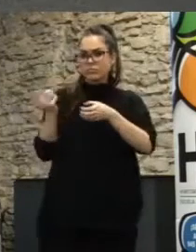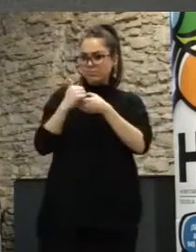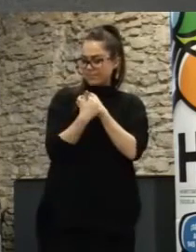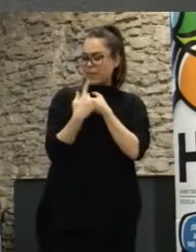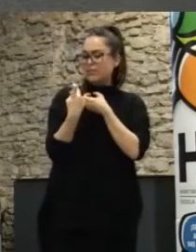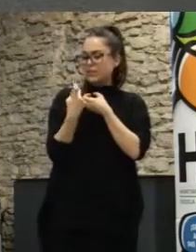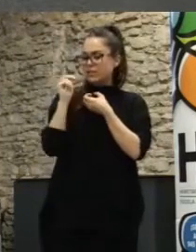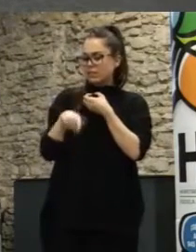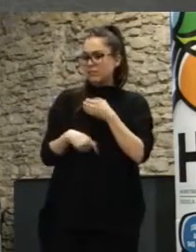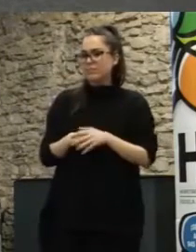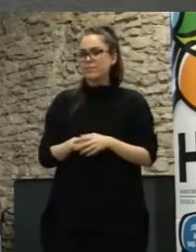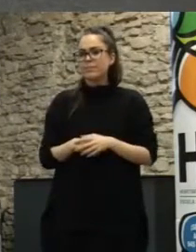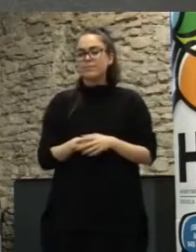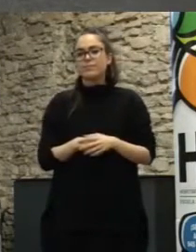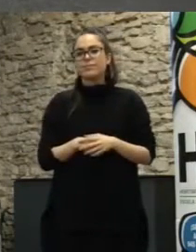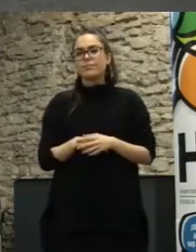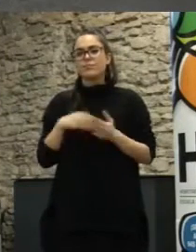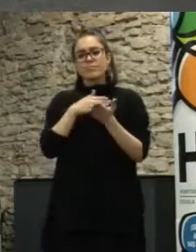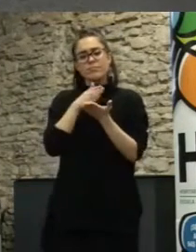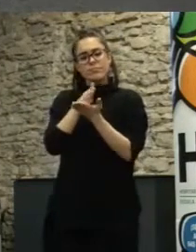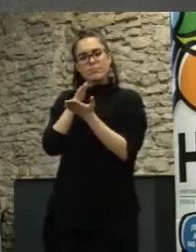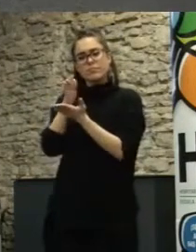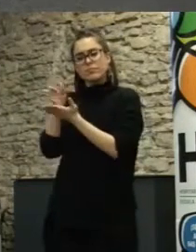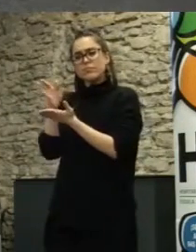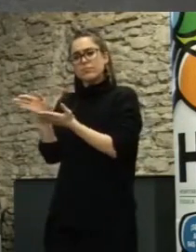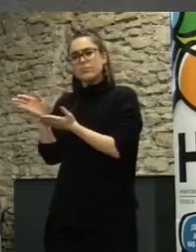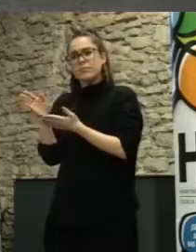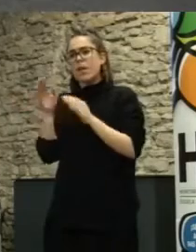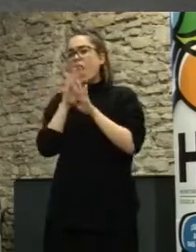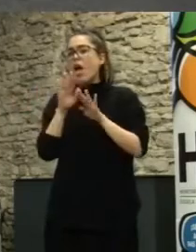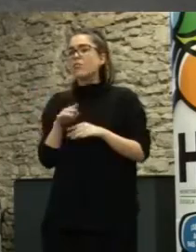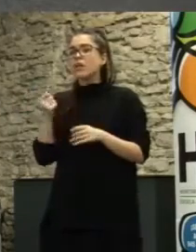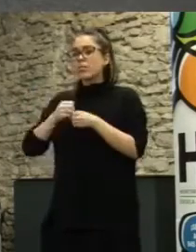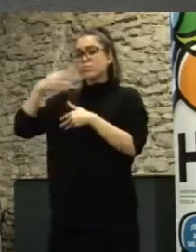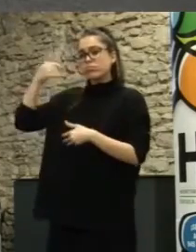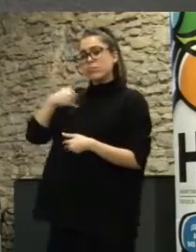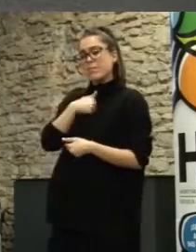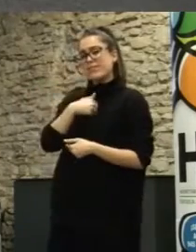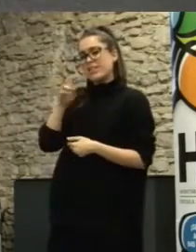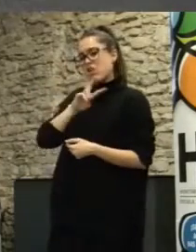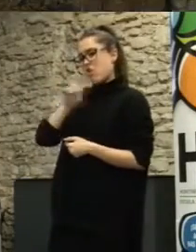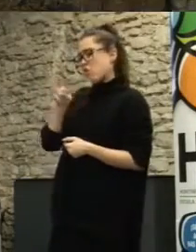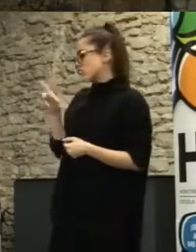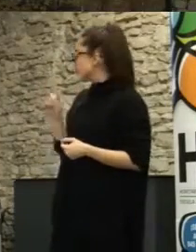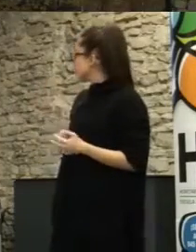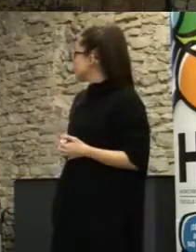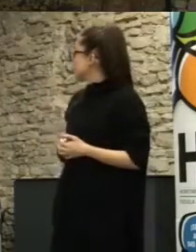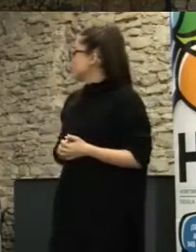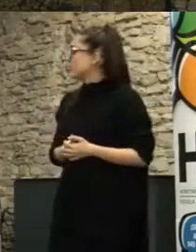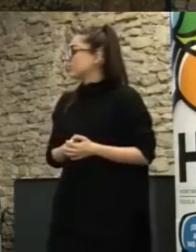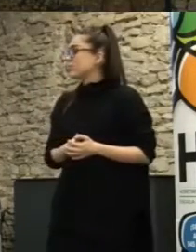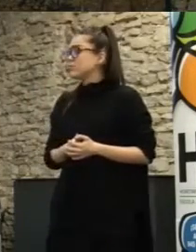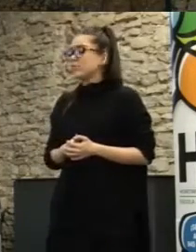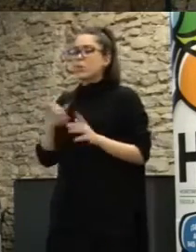bueno pues hay varias ramas que en los últimos años se están incorporando a los procesos de participación desde el punto de vista